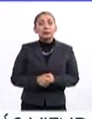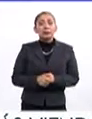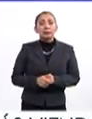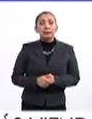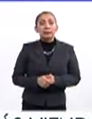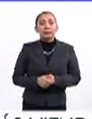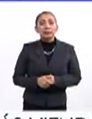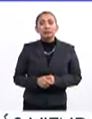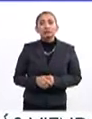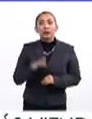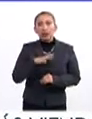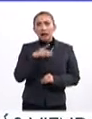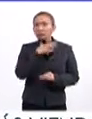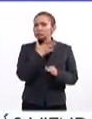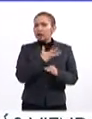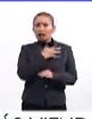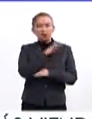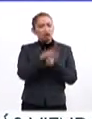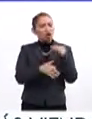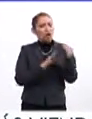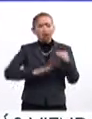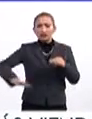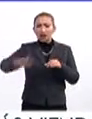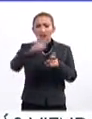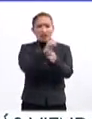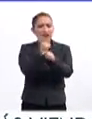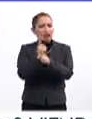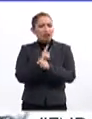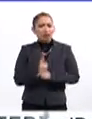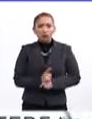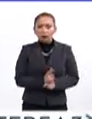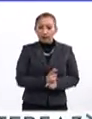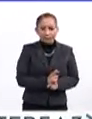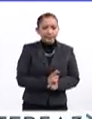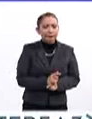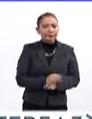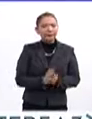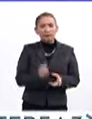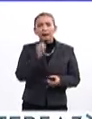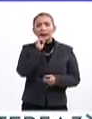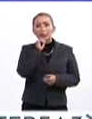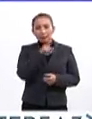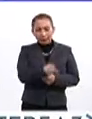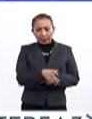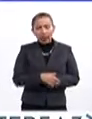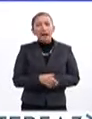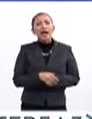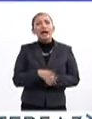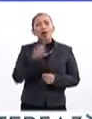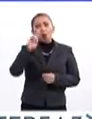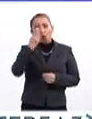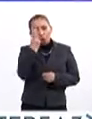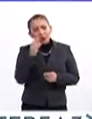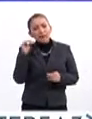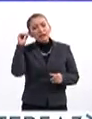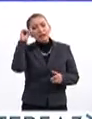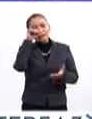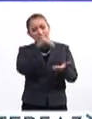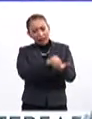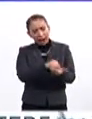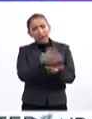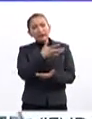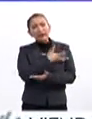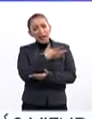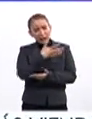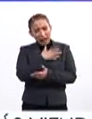van a tener todas las disciplinas, también son universidades que